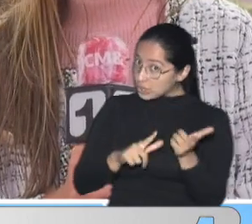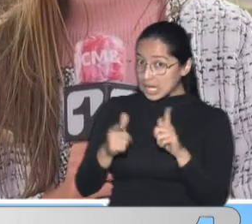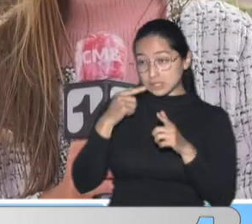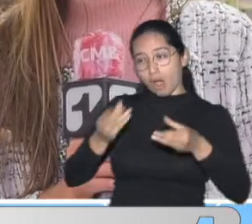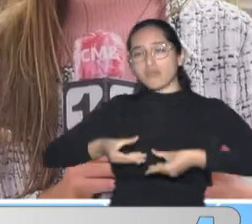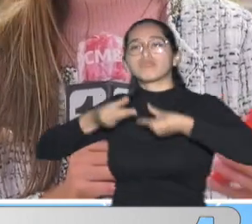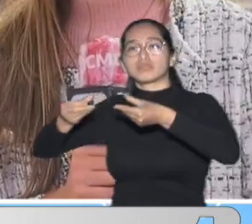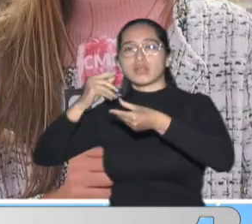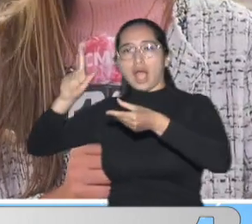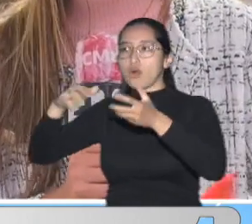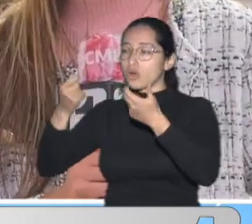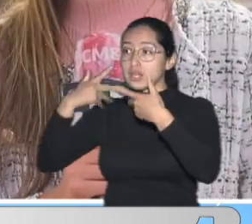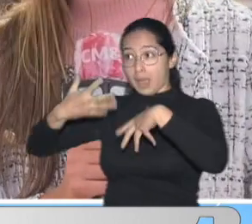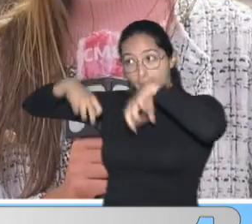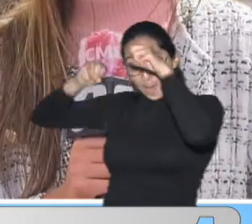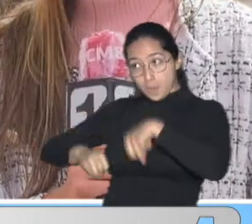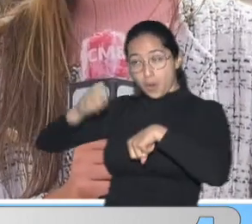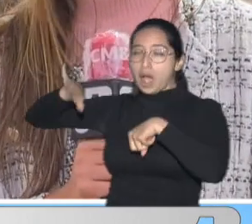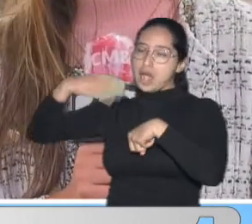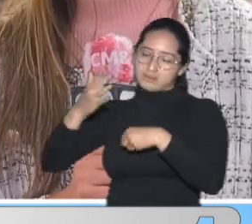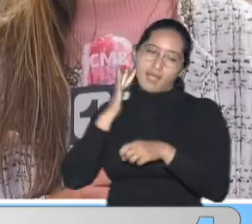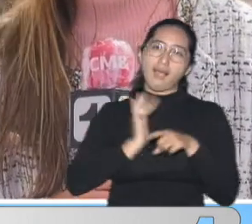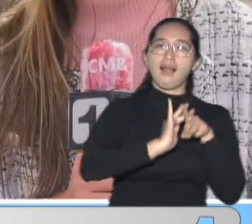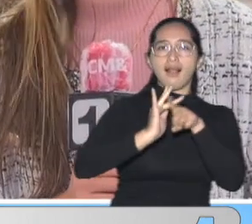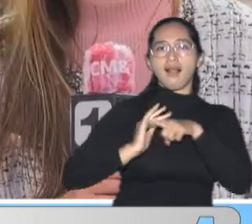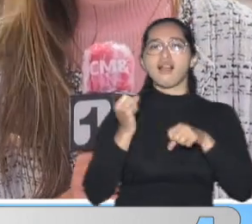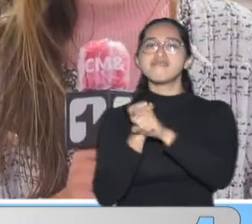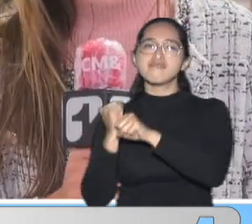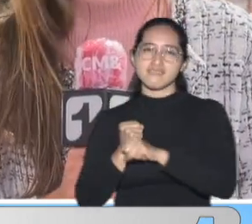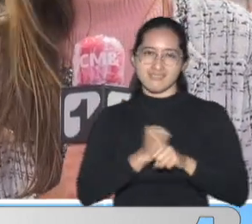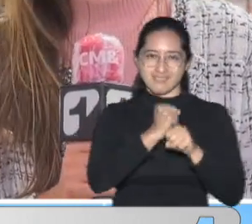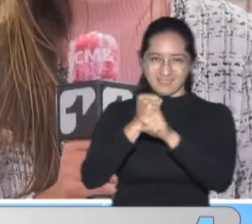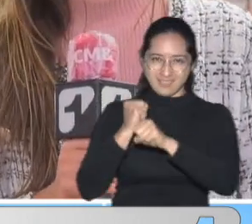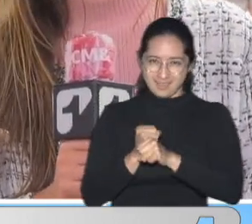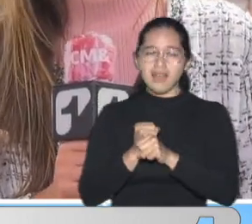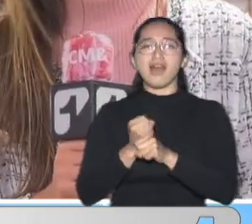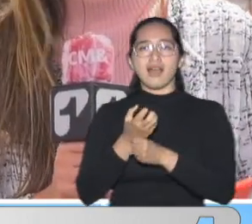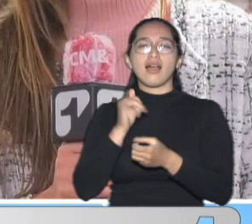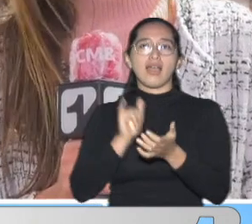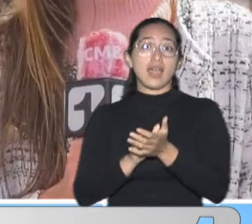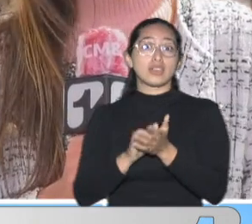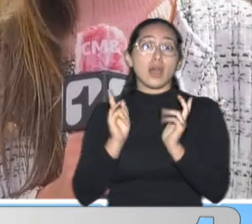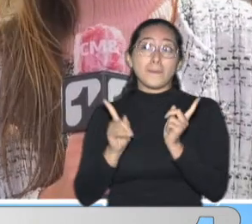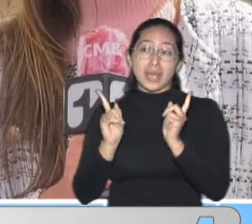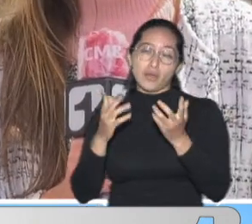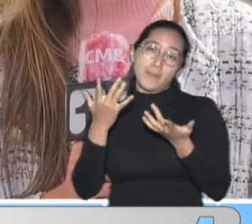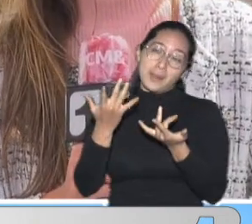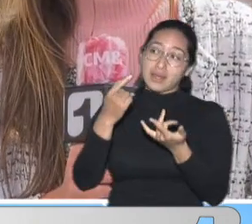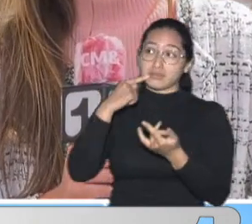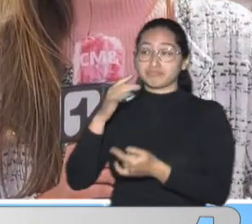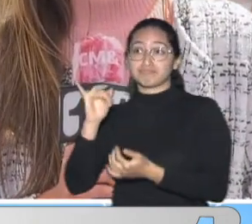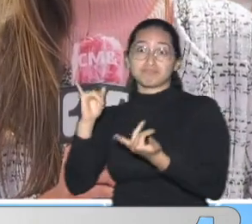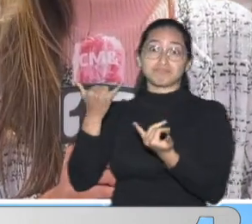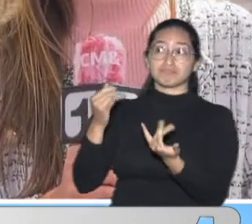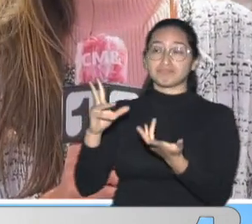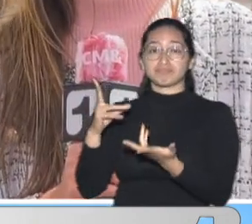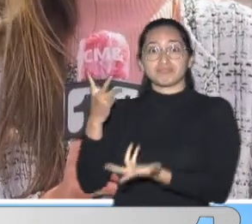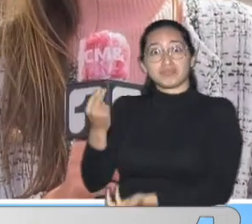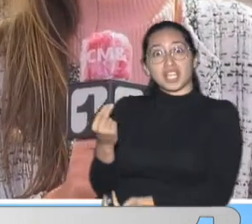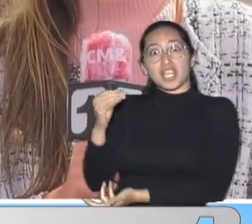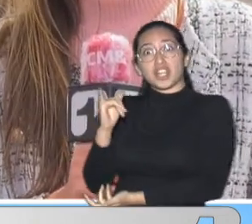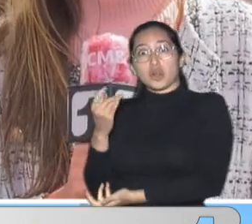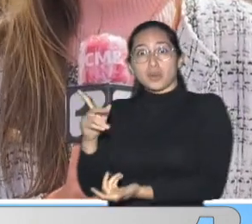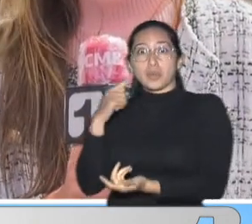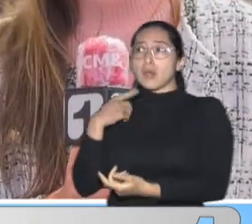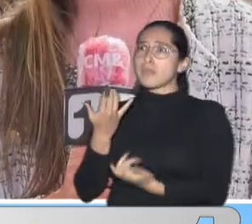espera de que él los entregue Para que sean revisados Y así se pueda saber si se aprueba o no Esta solicitud Que ya lleva